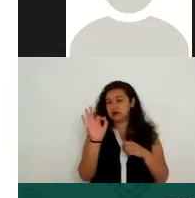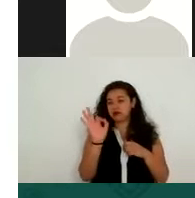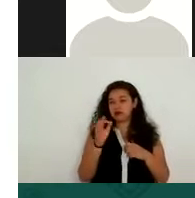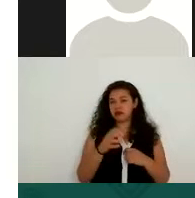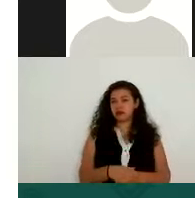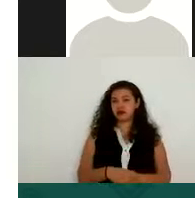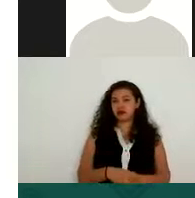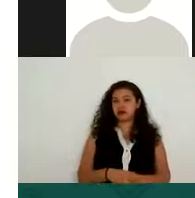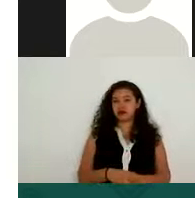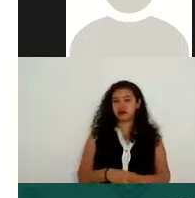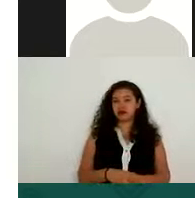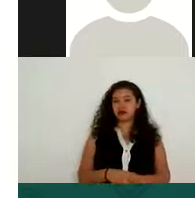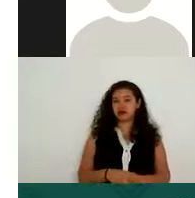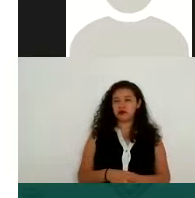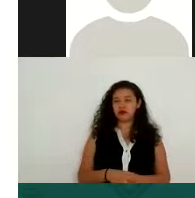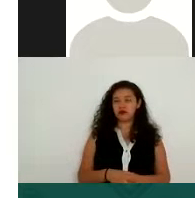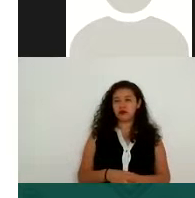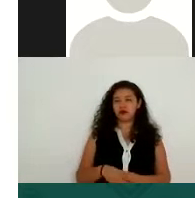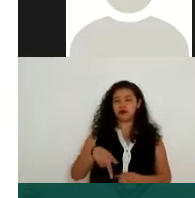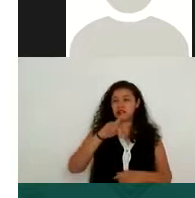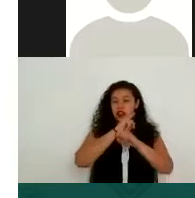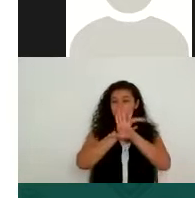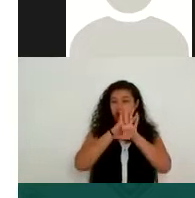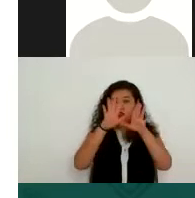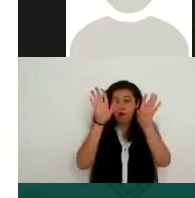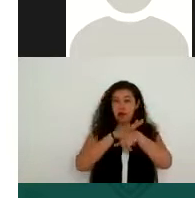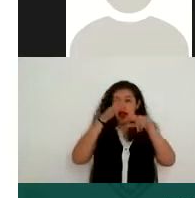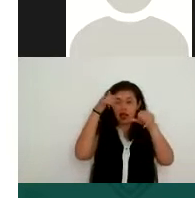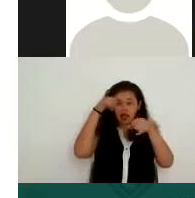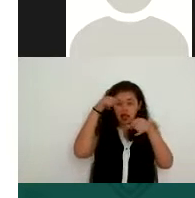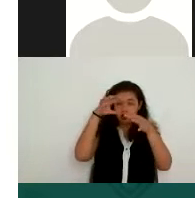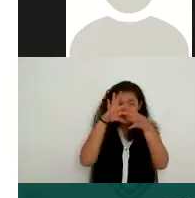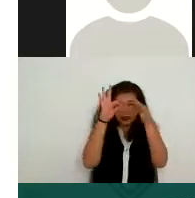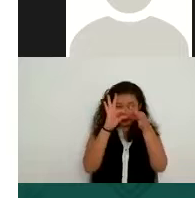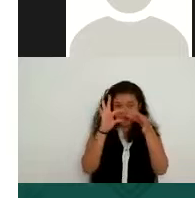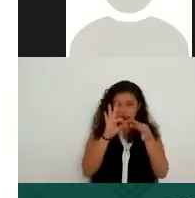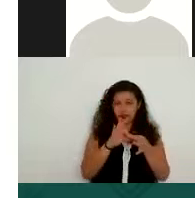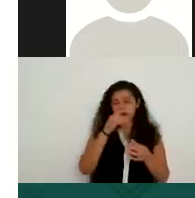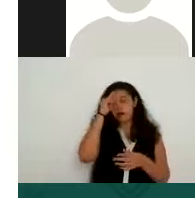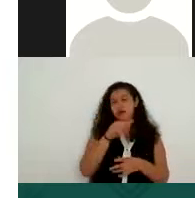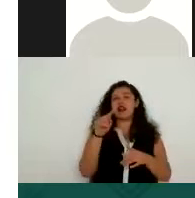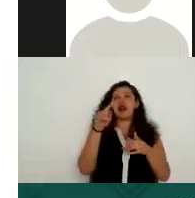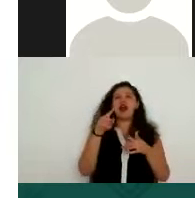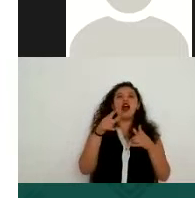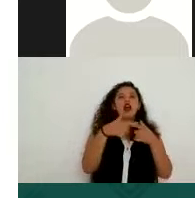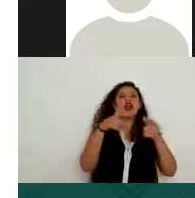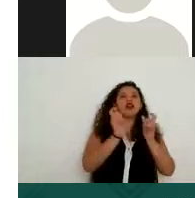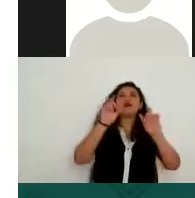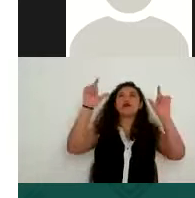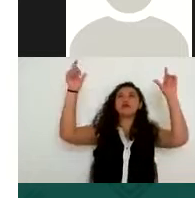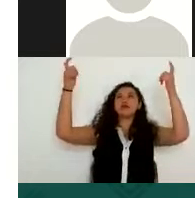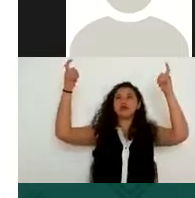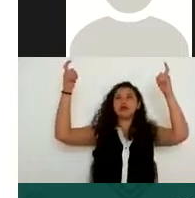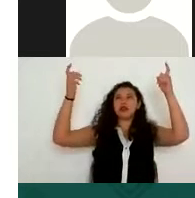empiezan a cortar los datos y como que el segmento de Ole Universo se empieza a reducir, ¿no? Dando una serie de datos